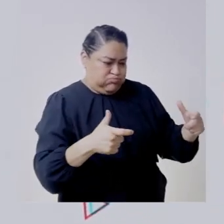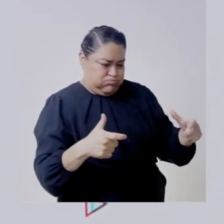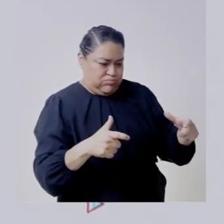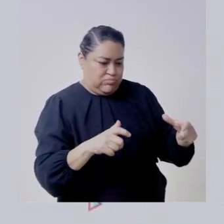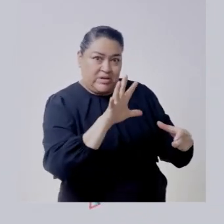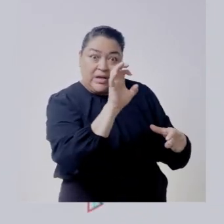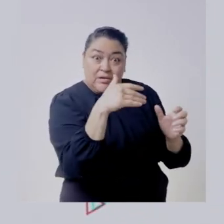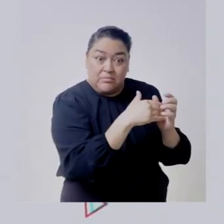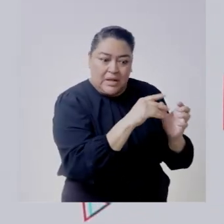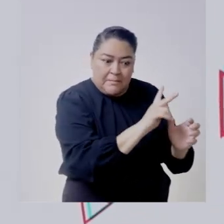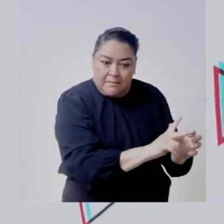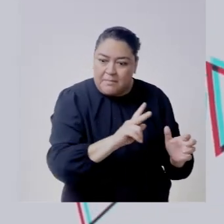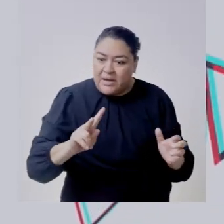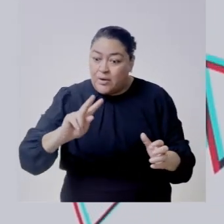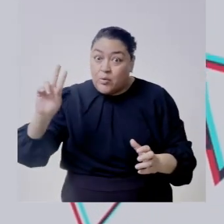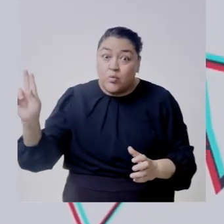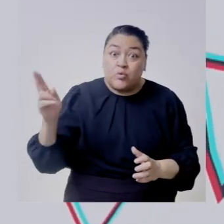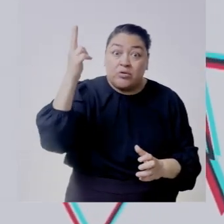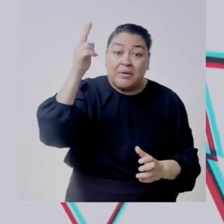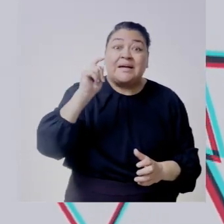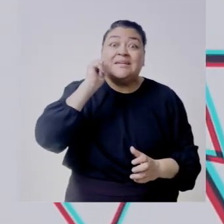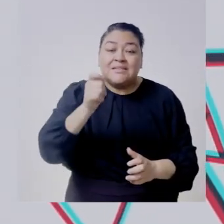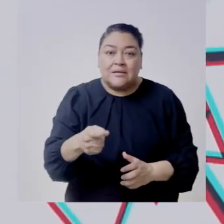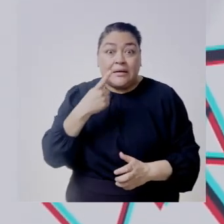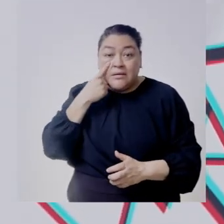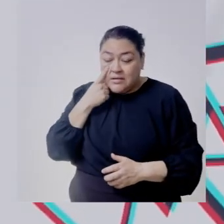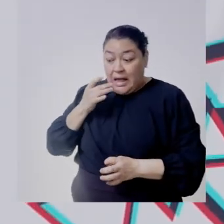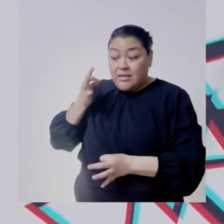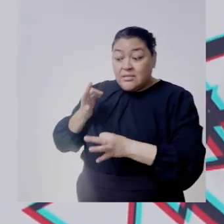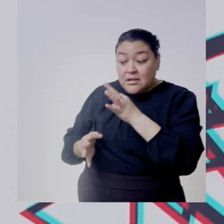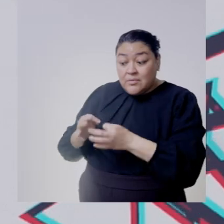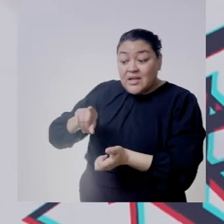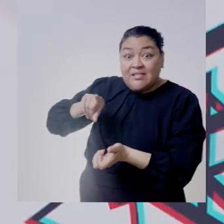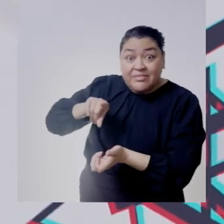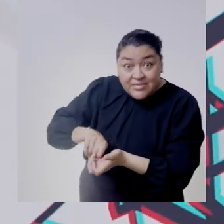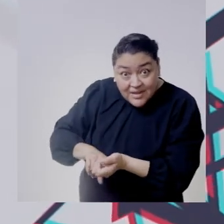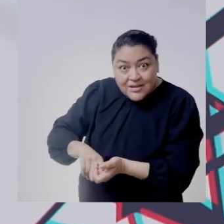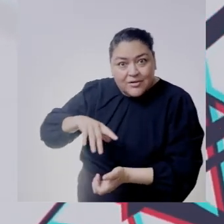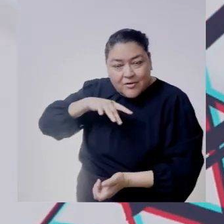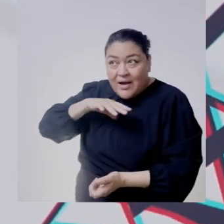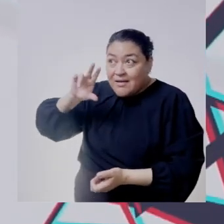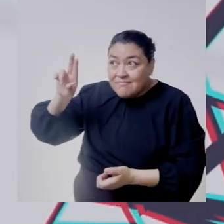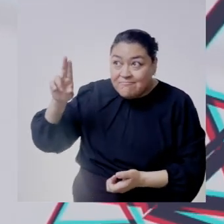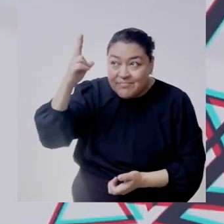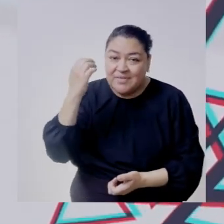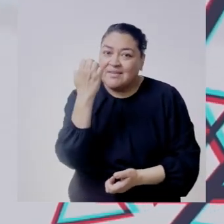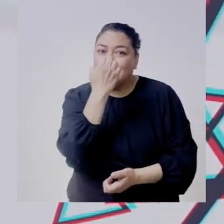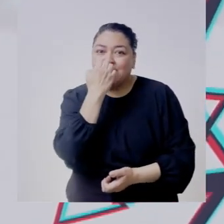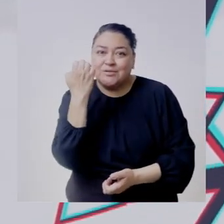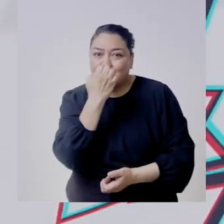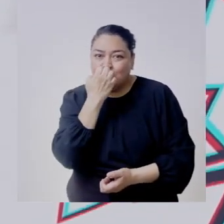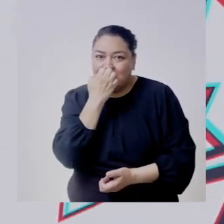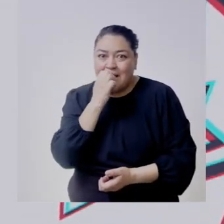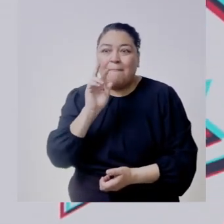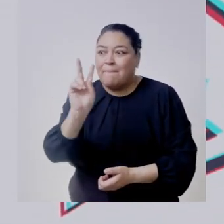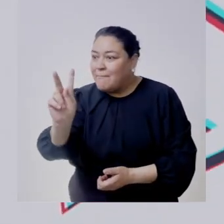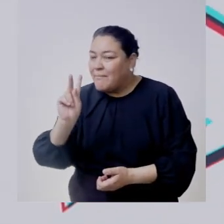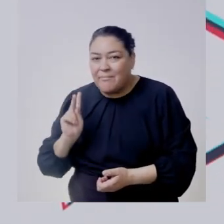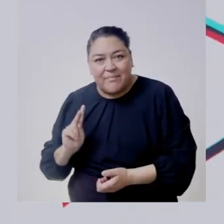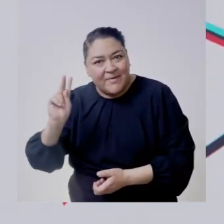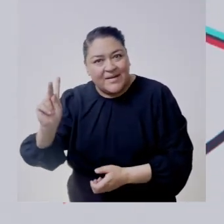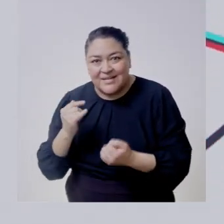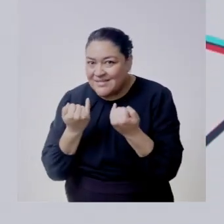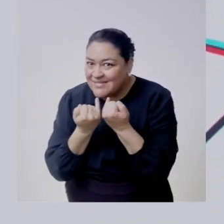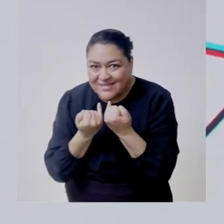una universidad es que el tribunal electoral del poder judicial de la federación tenga la escuela hace las veces de una